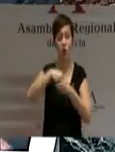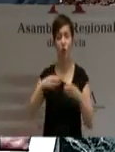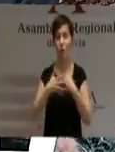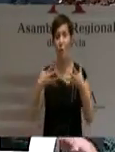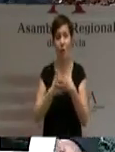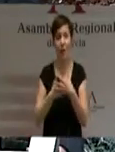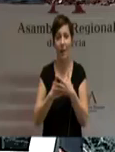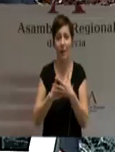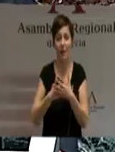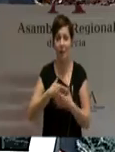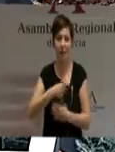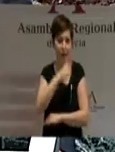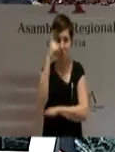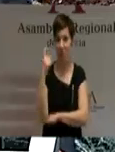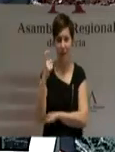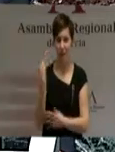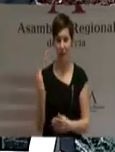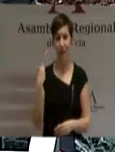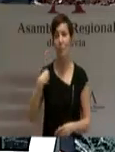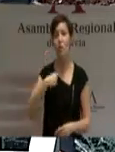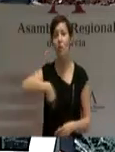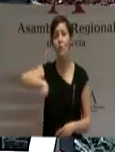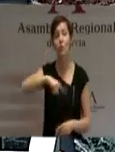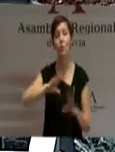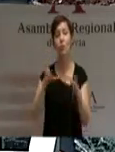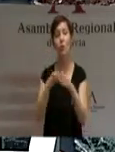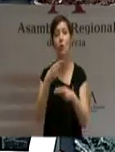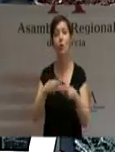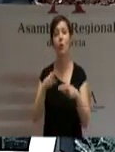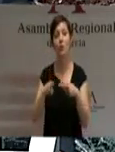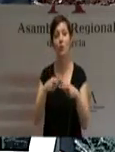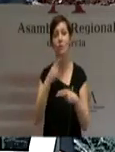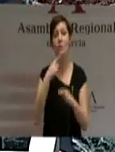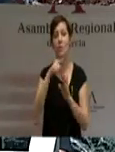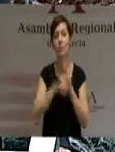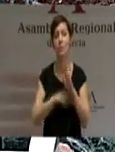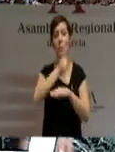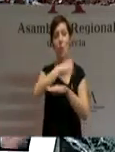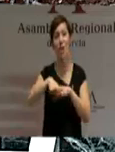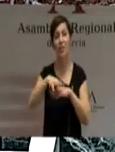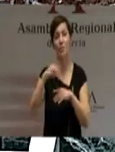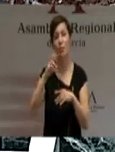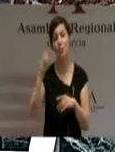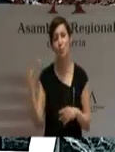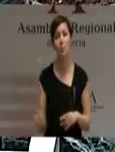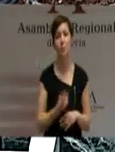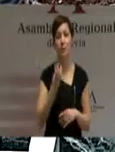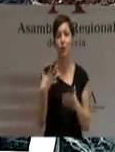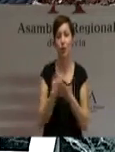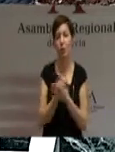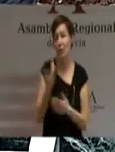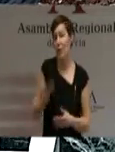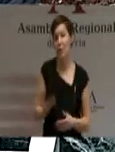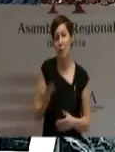6 de nuestra Constitución preceptúa cómo los partidos políticos expresan el pluralismo político, concurren a la